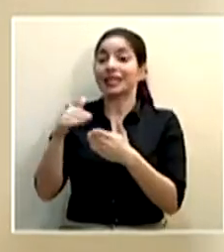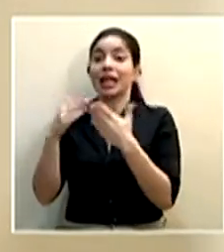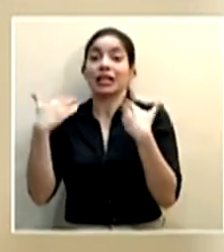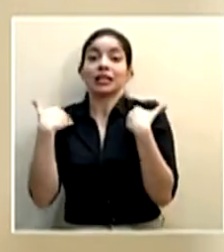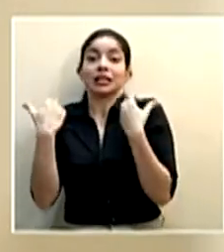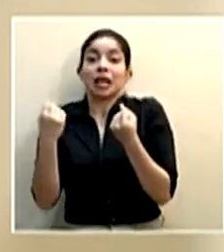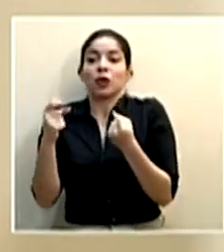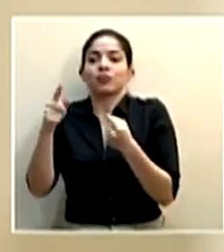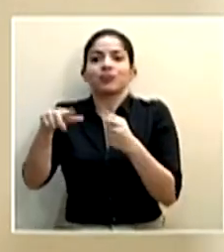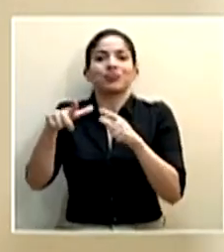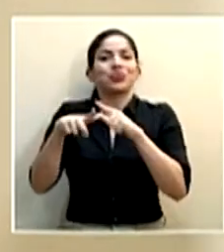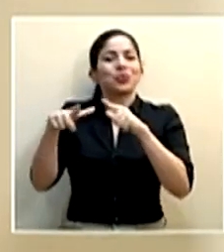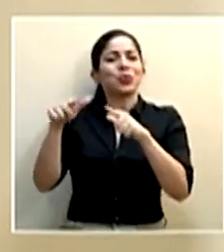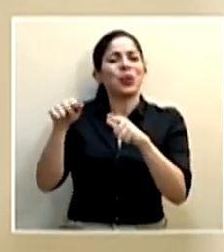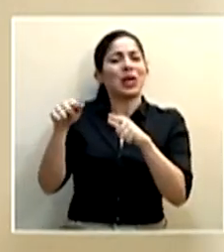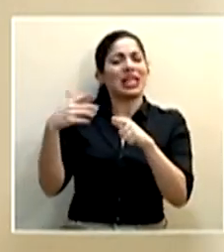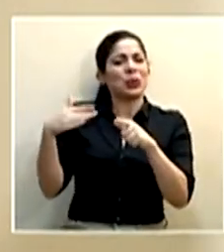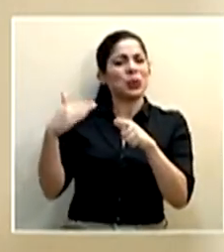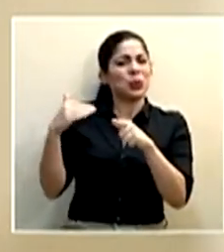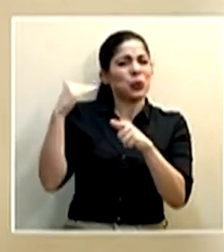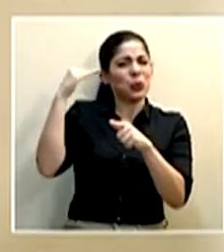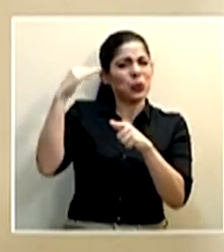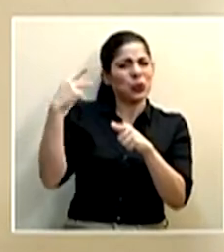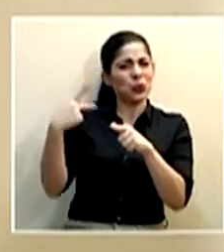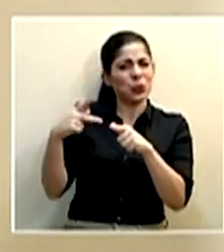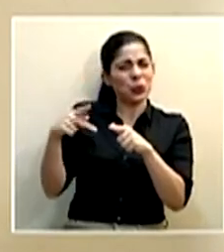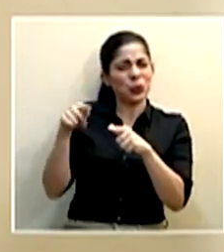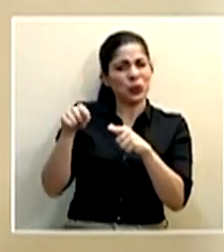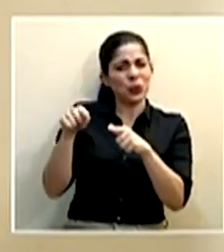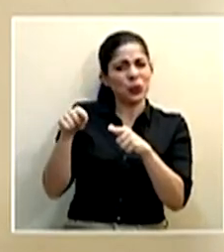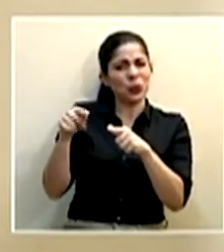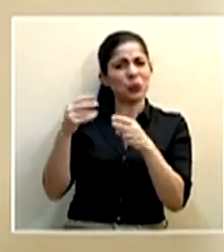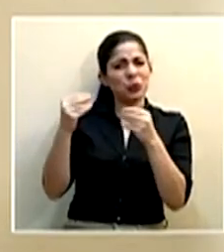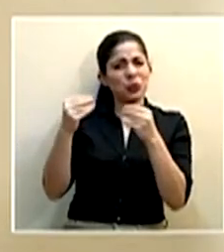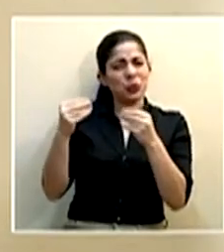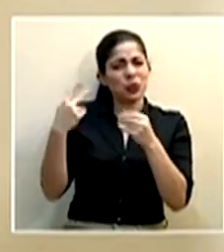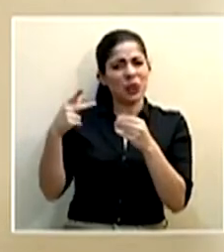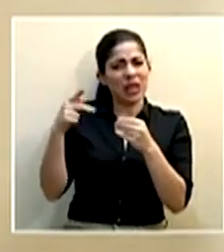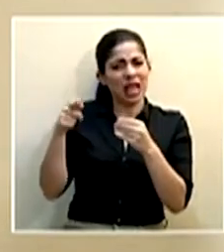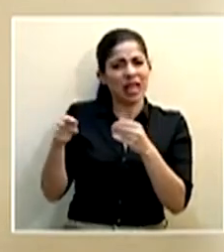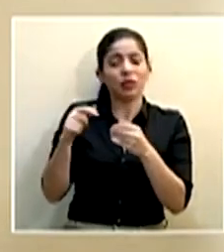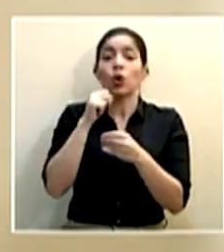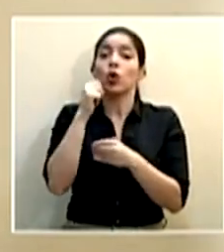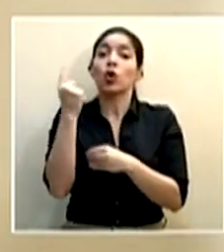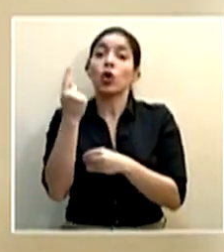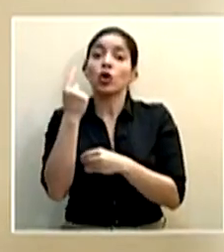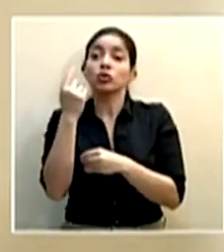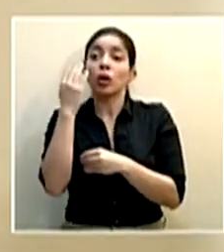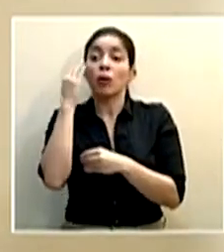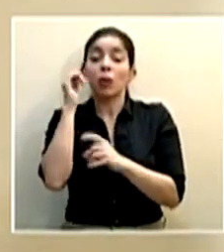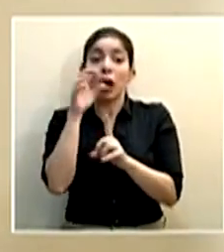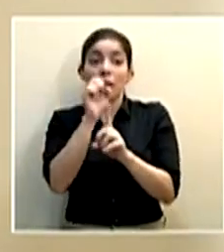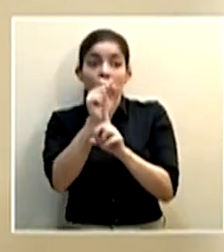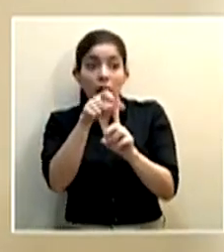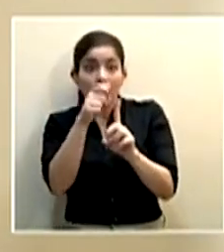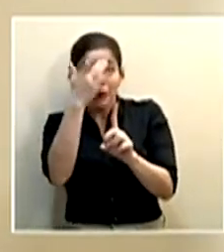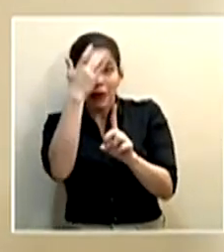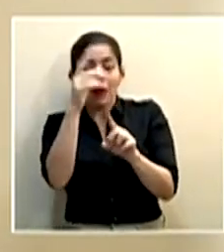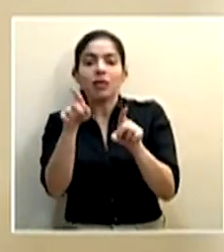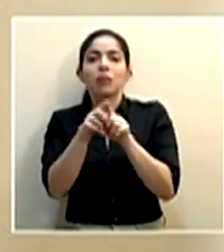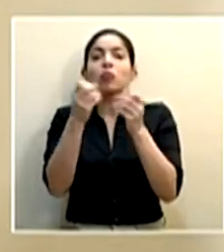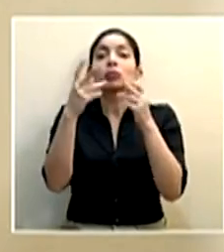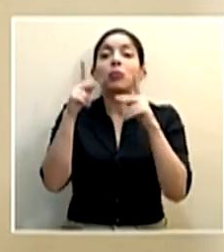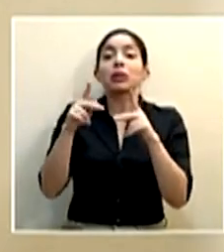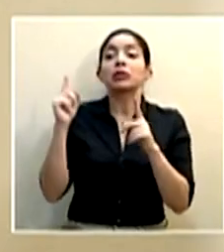son lugares que tienen una alta exposición, una alta representación de exposición, no necesariamente porque se haya detectado, pero sí porque hay muchas personas que están